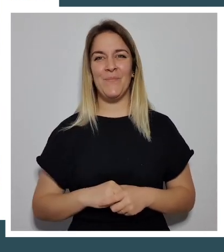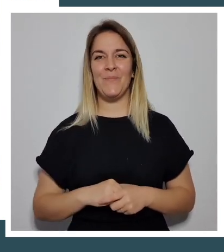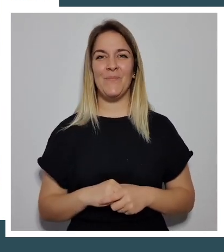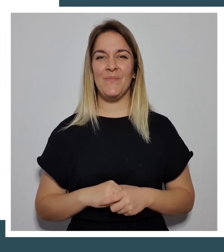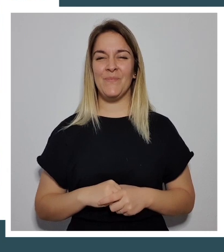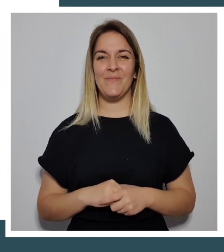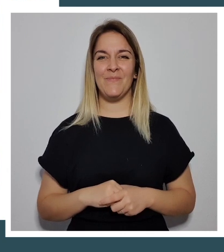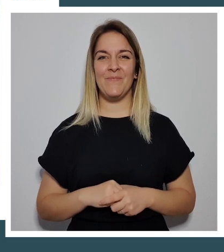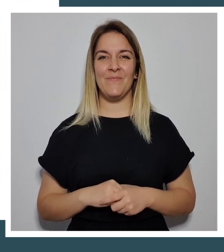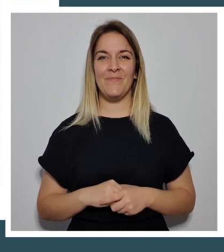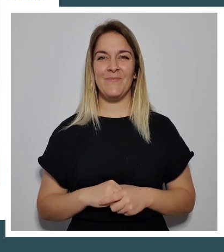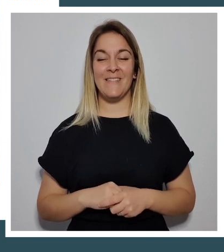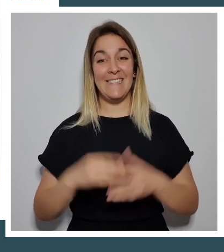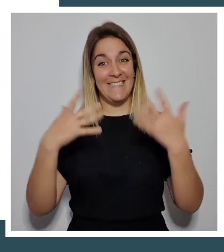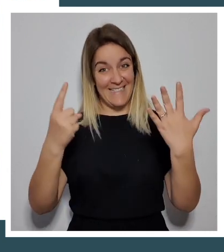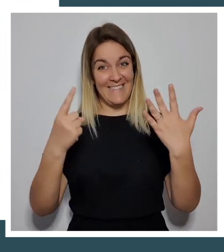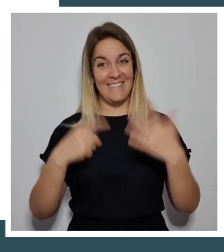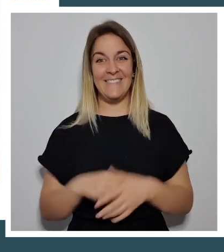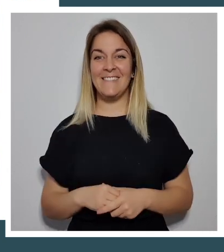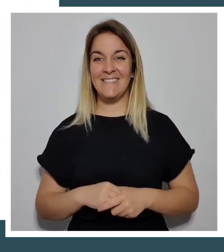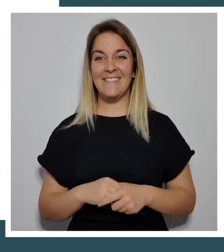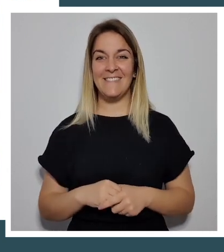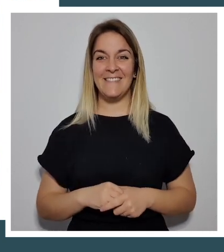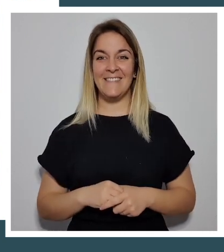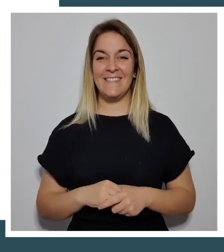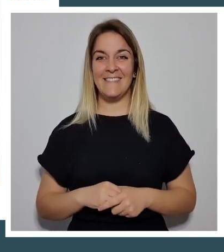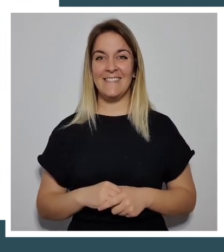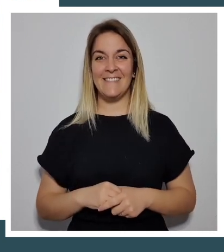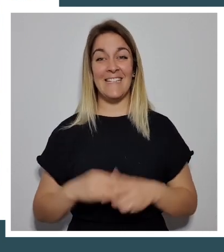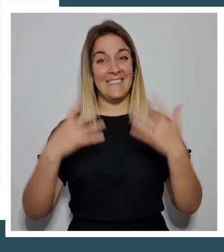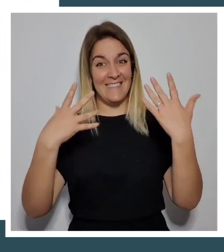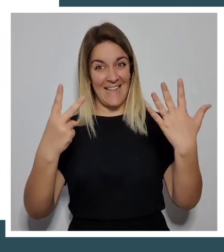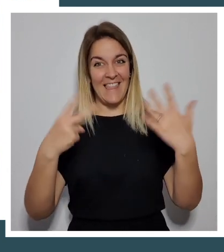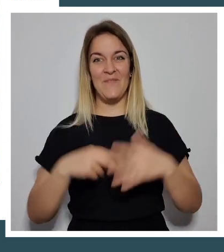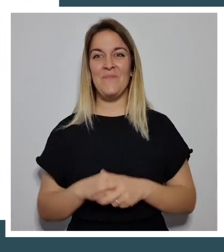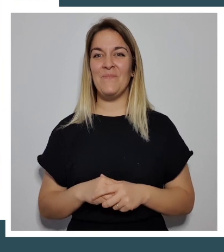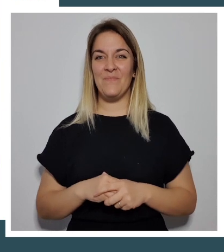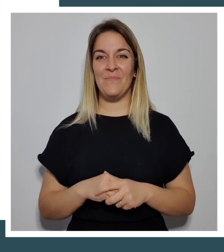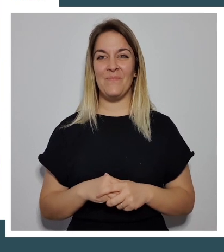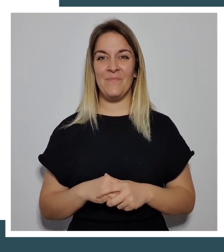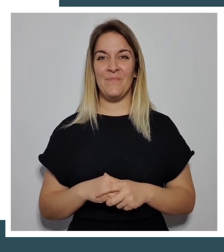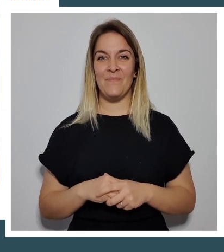6, 7,